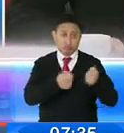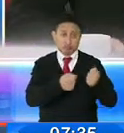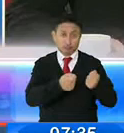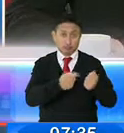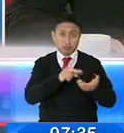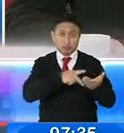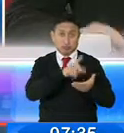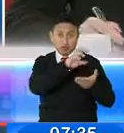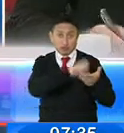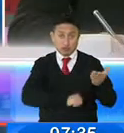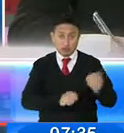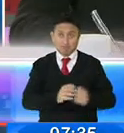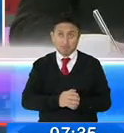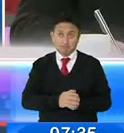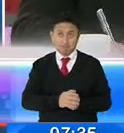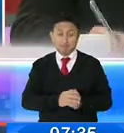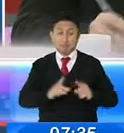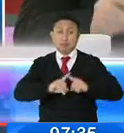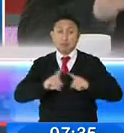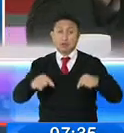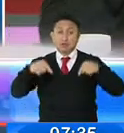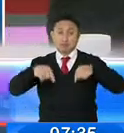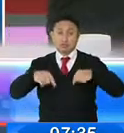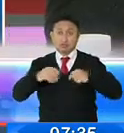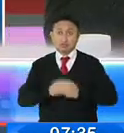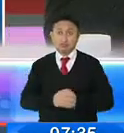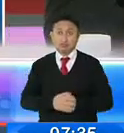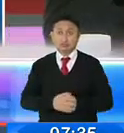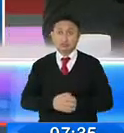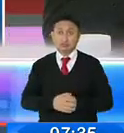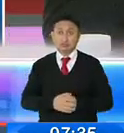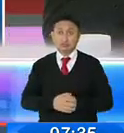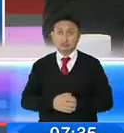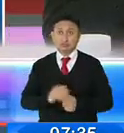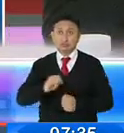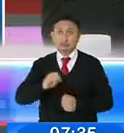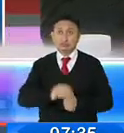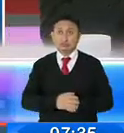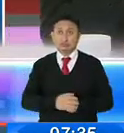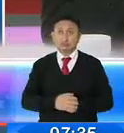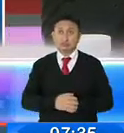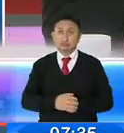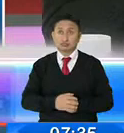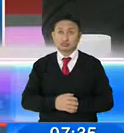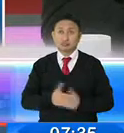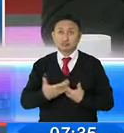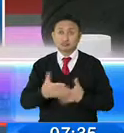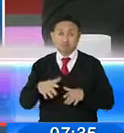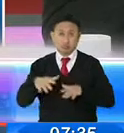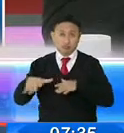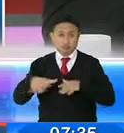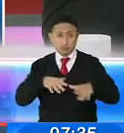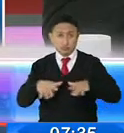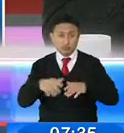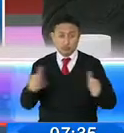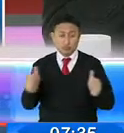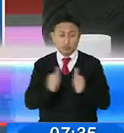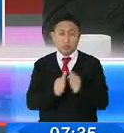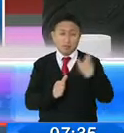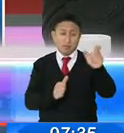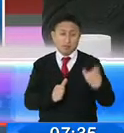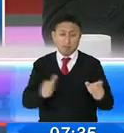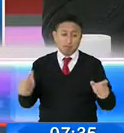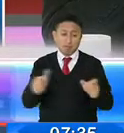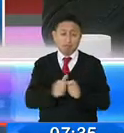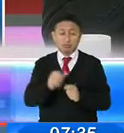es hacia allá vamos, Roberto. Sin duda. Es un trabajo en conjunto con el ciudadano,